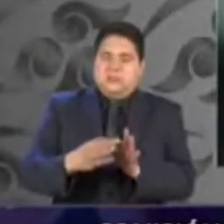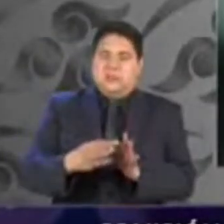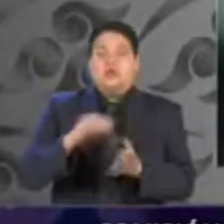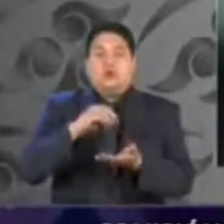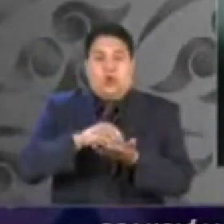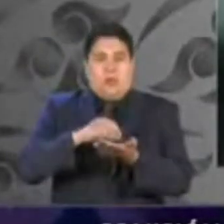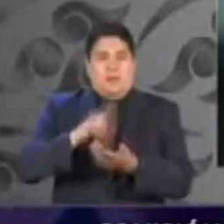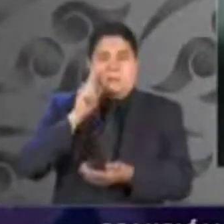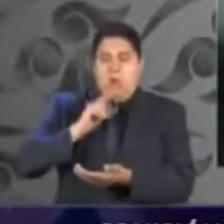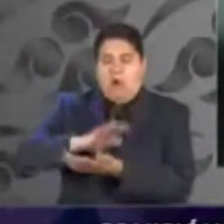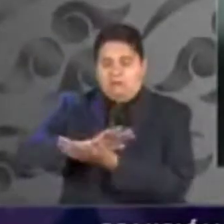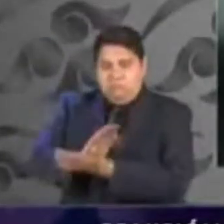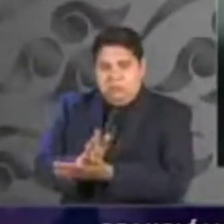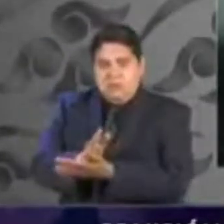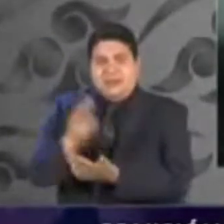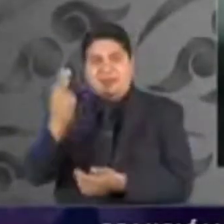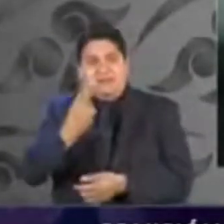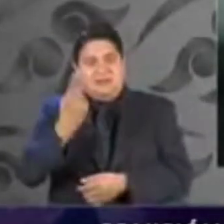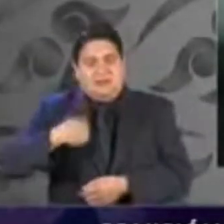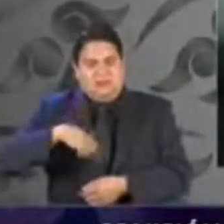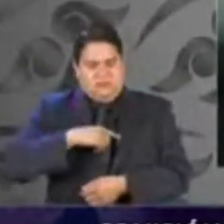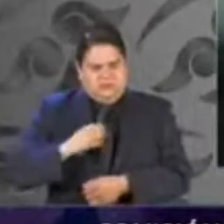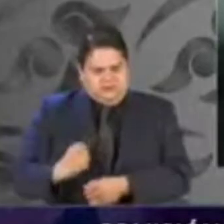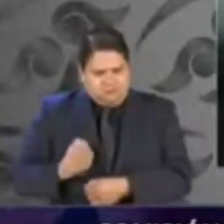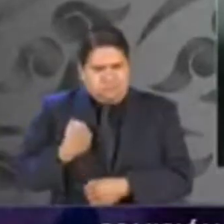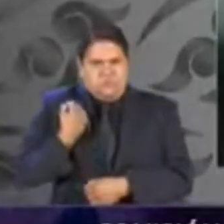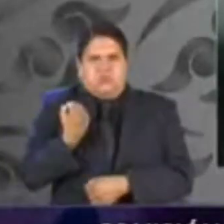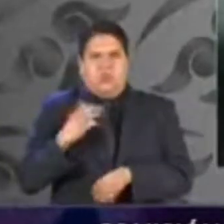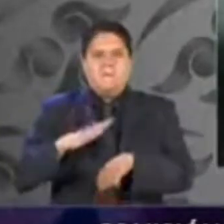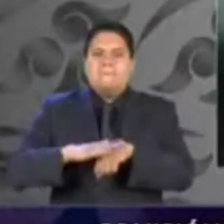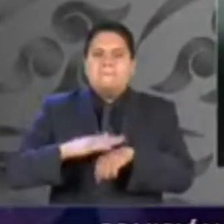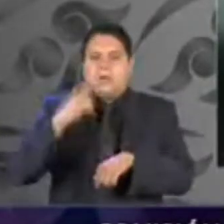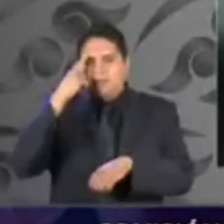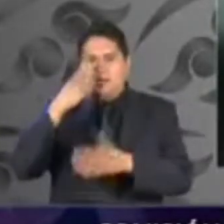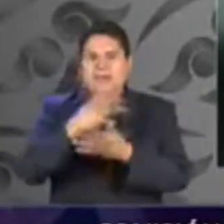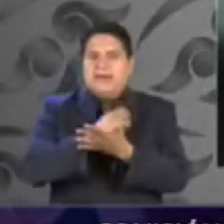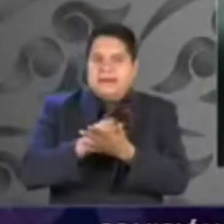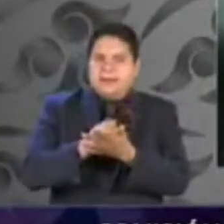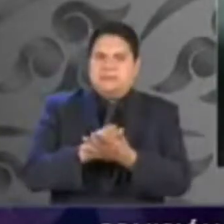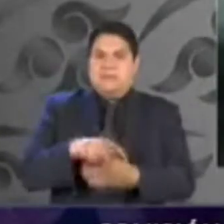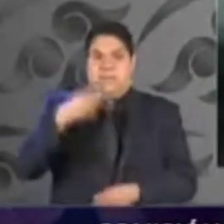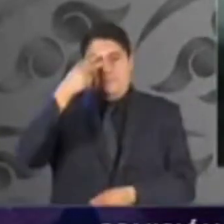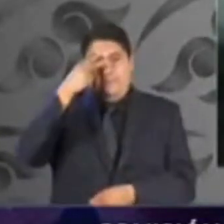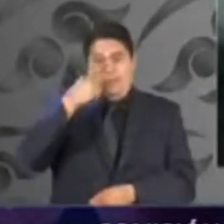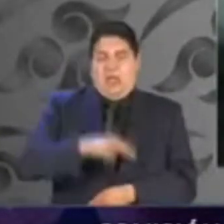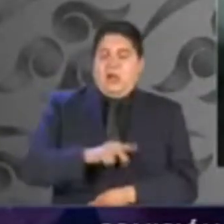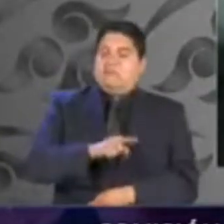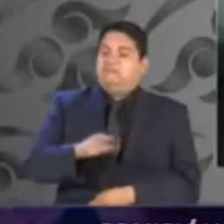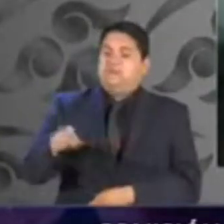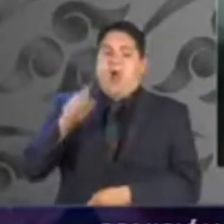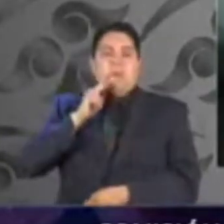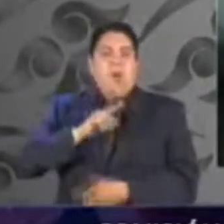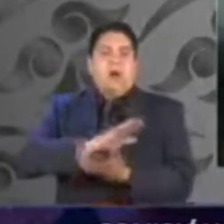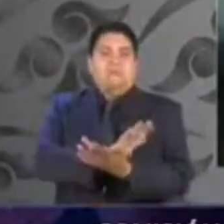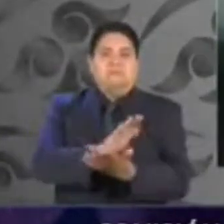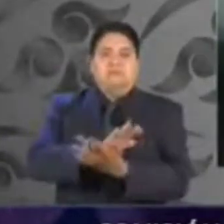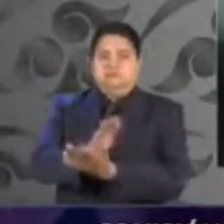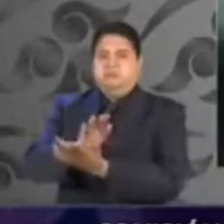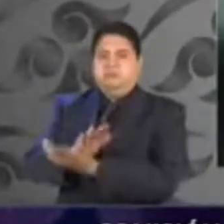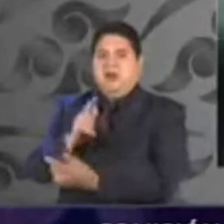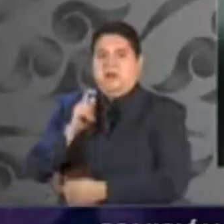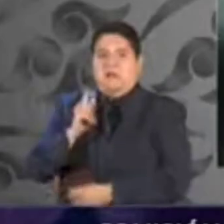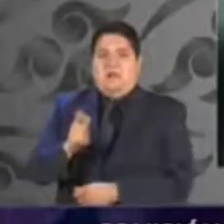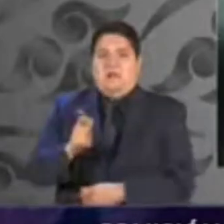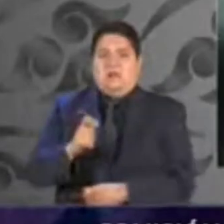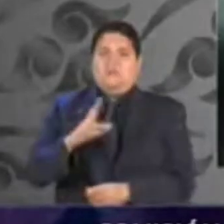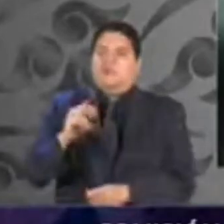legislativas y una tutela efectiva. En México, la marginación hacia las mujeres es claro ejemplo de injusticia